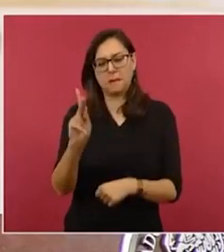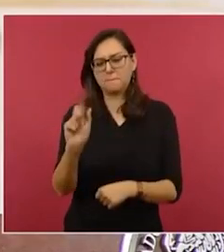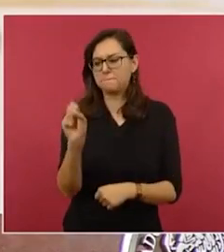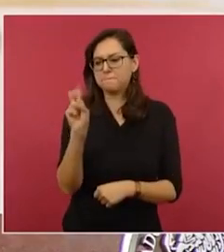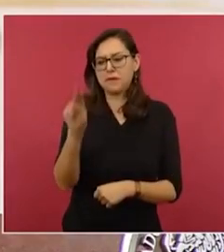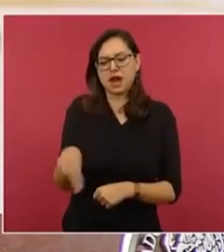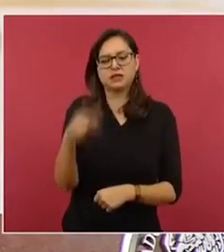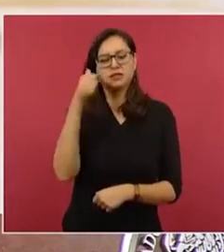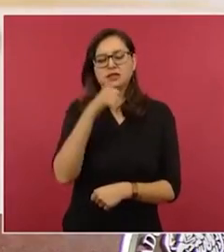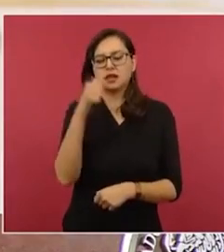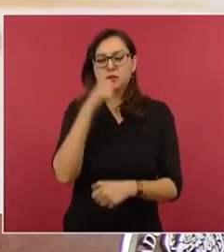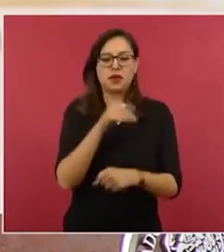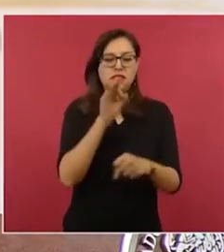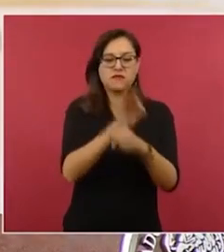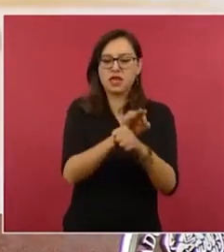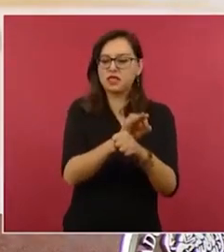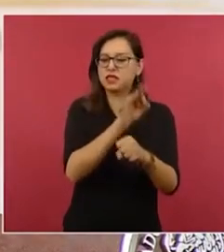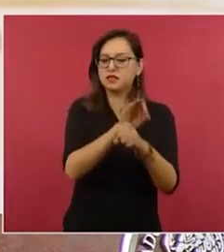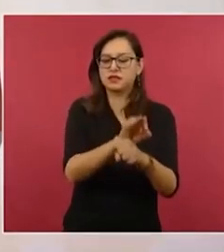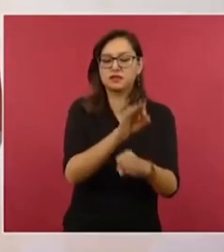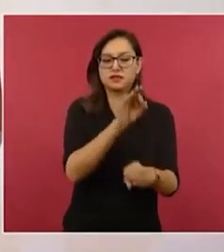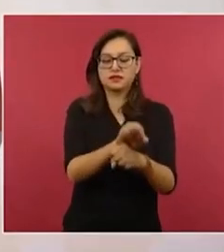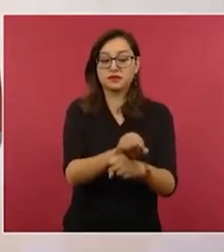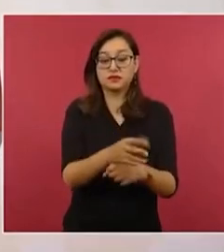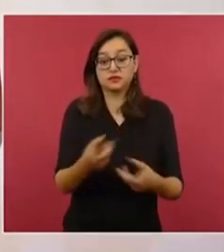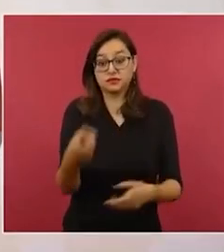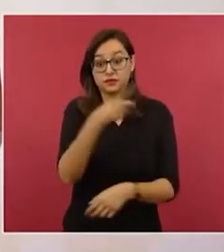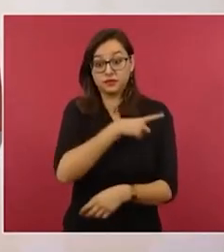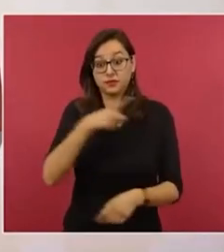no hay que olvidar que el PAN